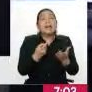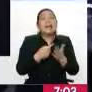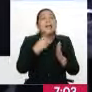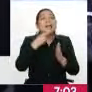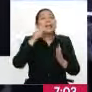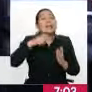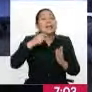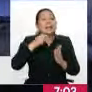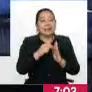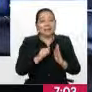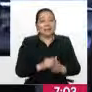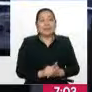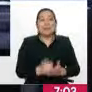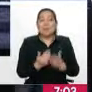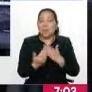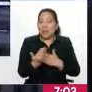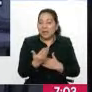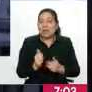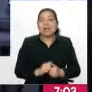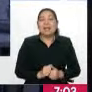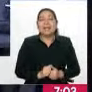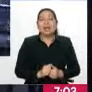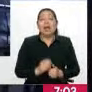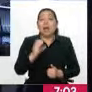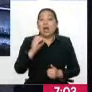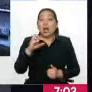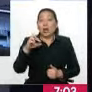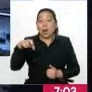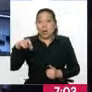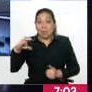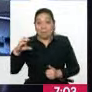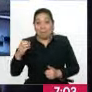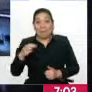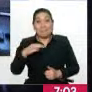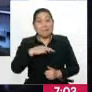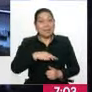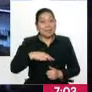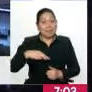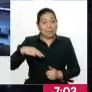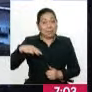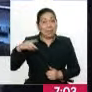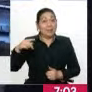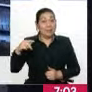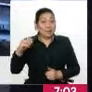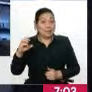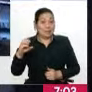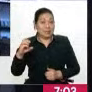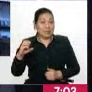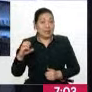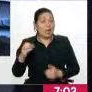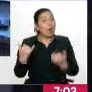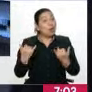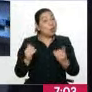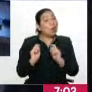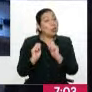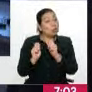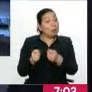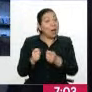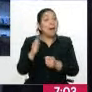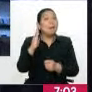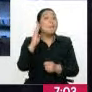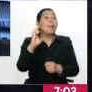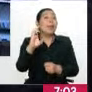requisitos deben cumplir. Muy buenos días. Corpac, adscrita al Ministerio de Transportes y Comunicaciones, se encuentra ofreciendo